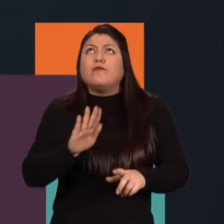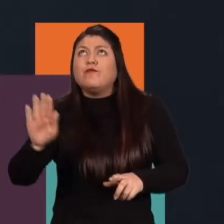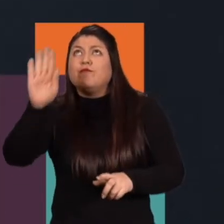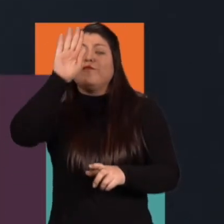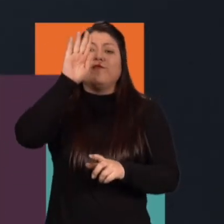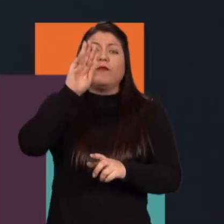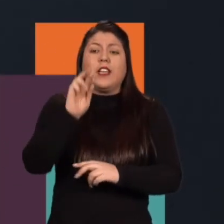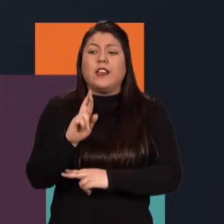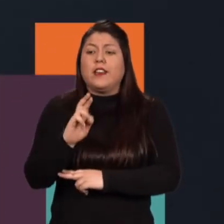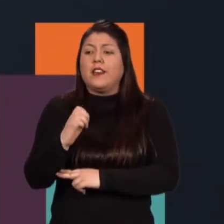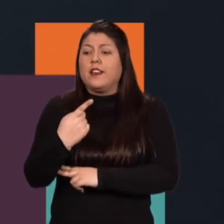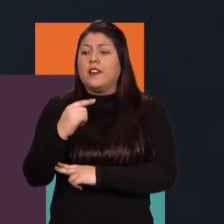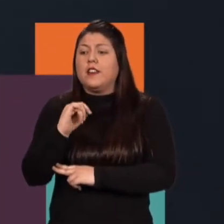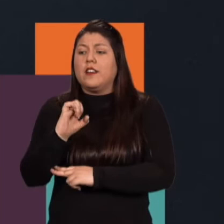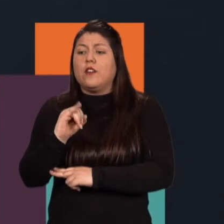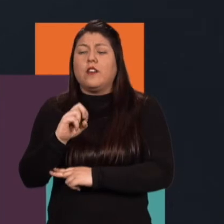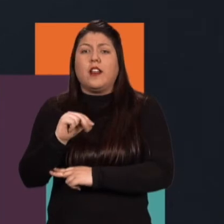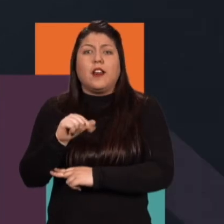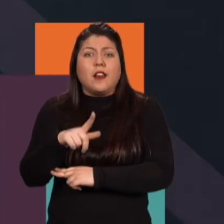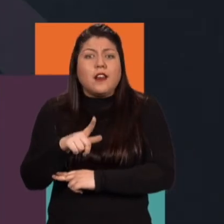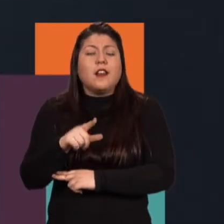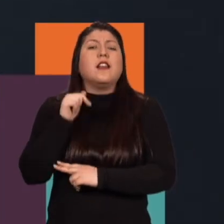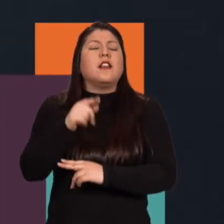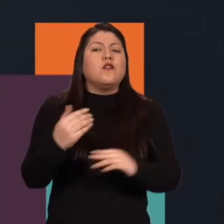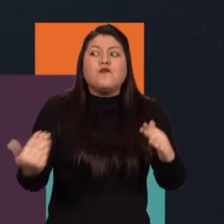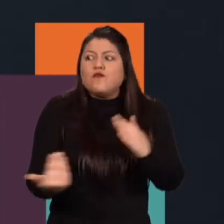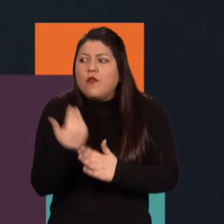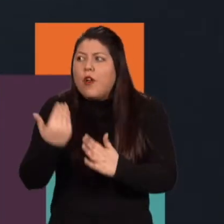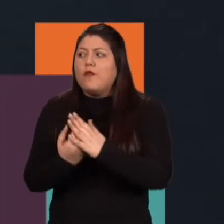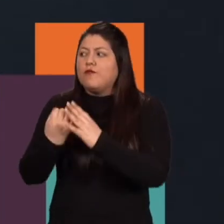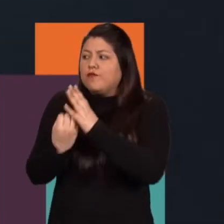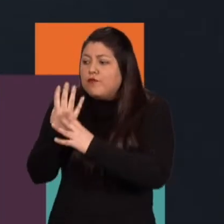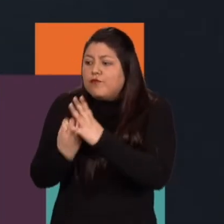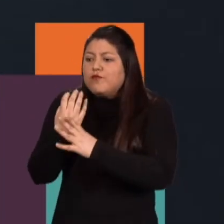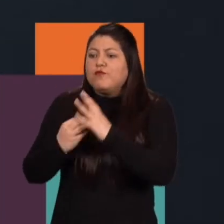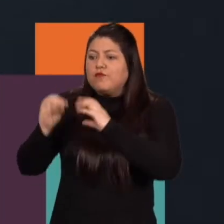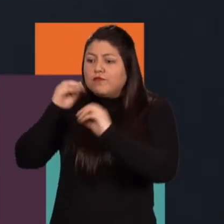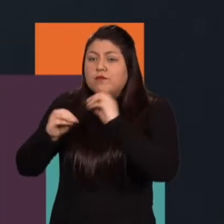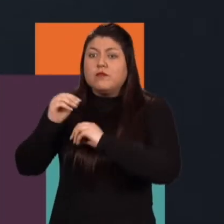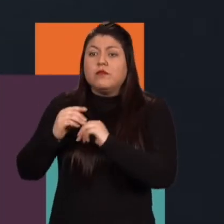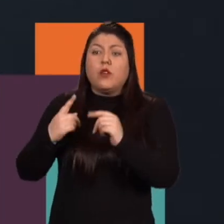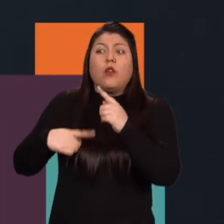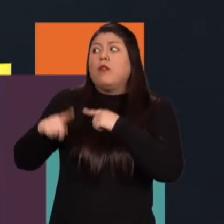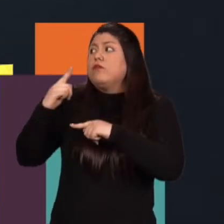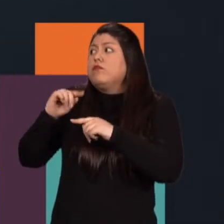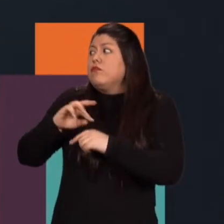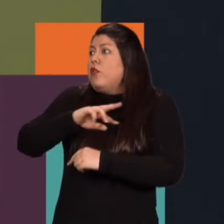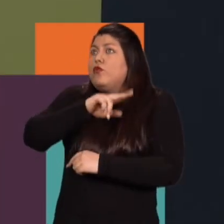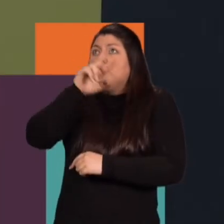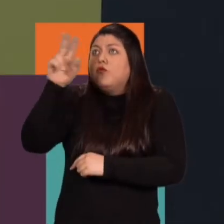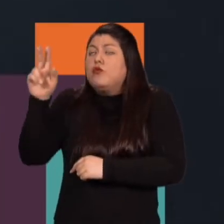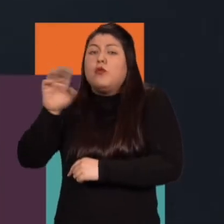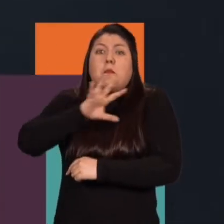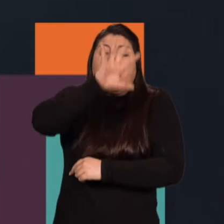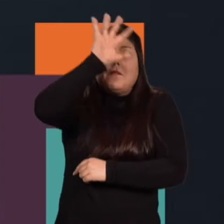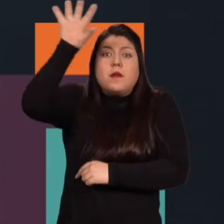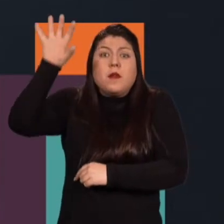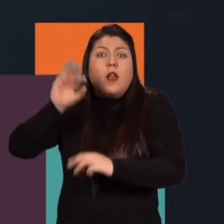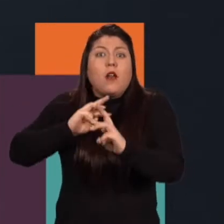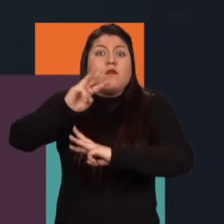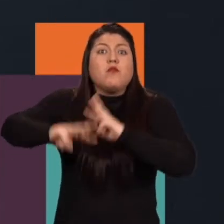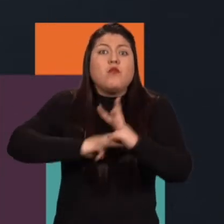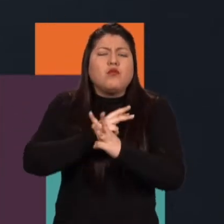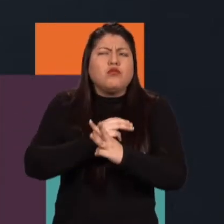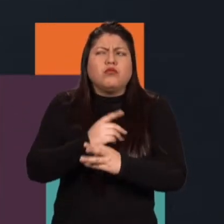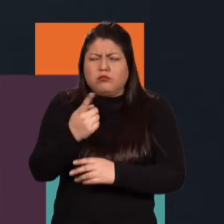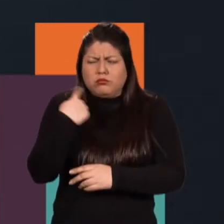regional y también mejorar los precios de los nuevos realizadores y de la gente. En otros países del mundo y lo sabemos todos